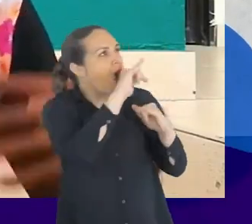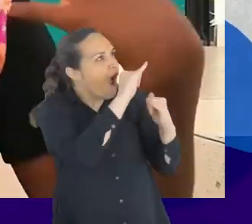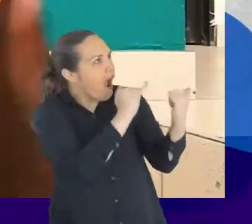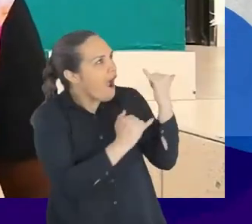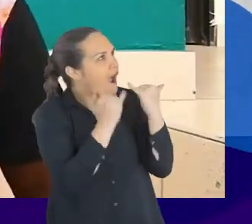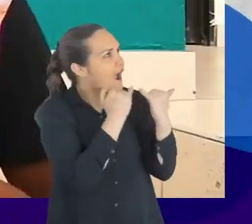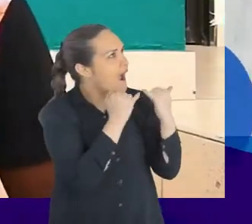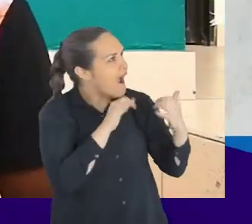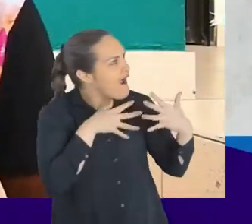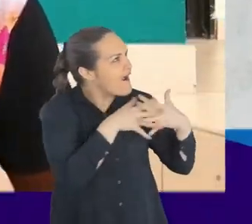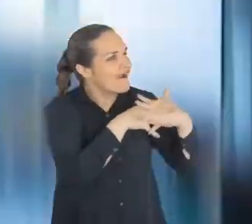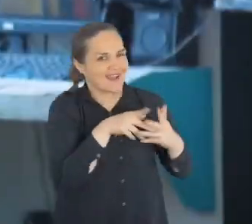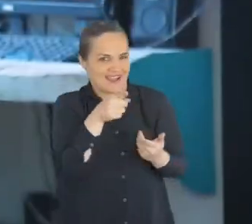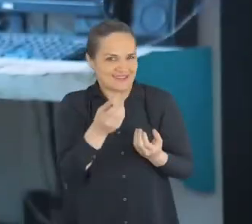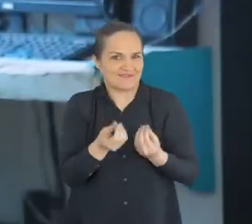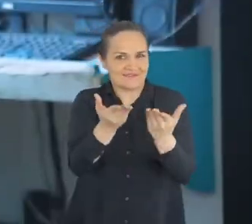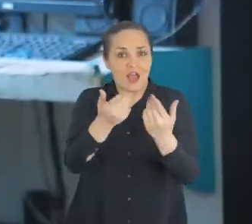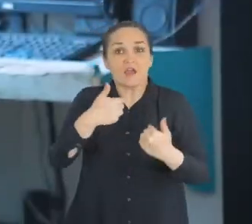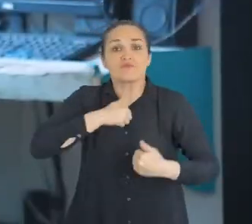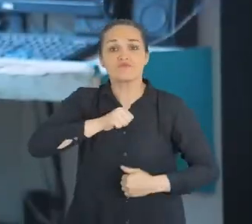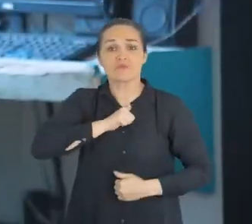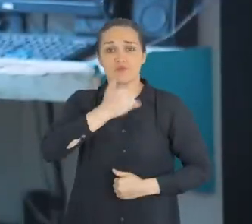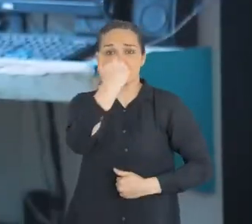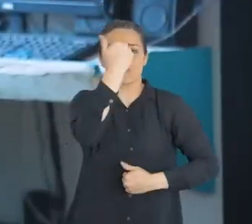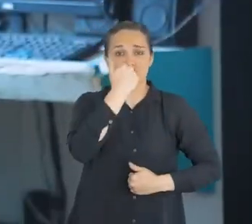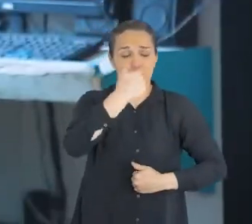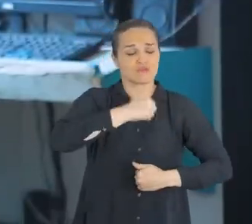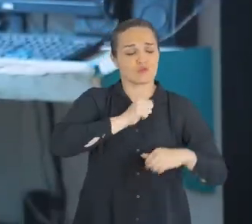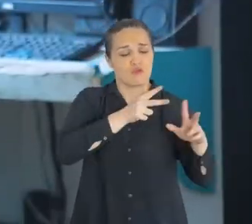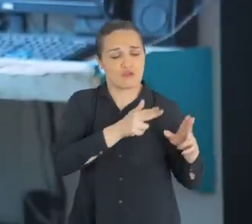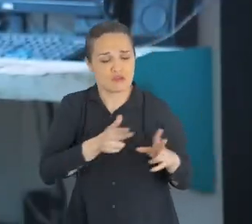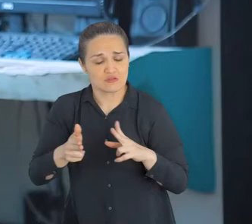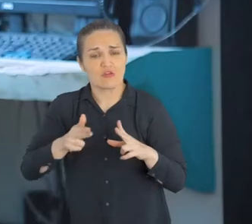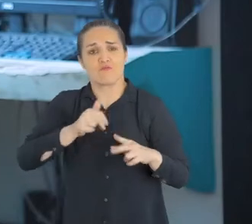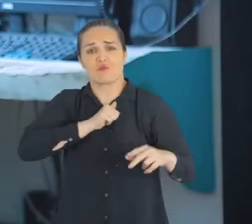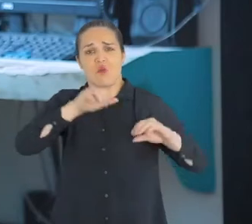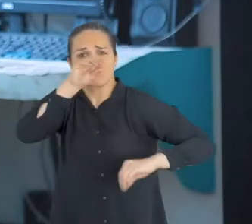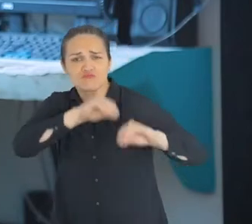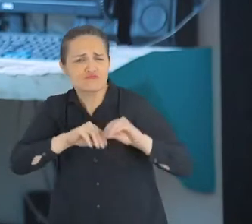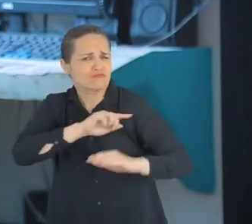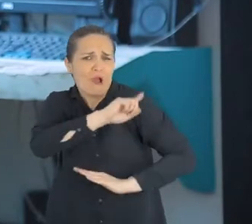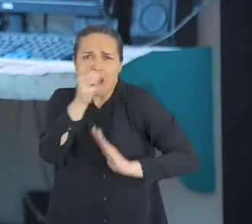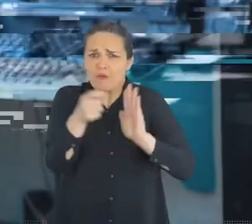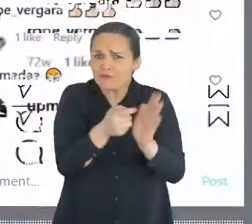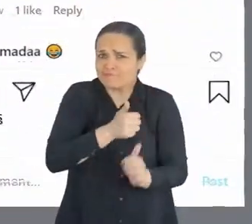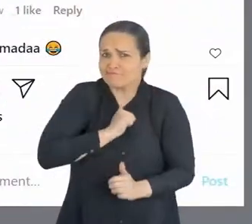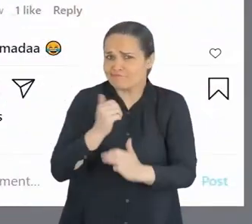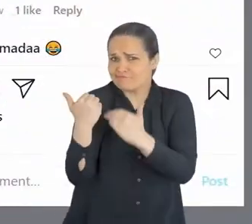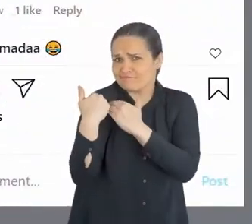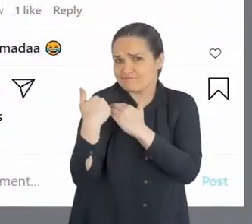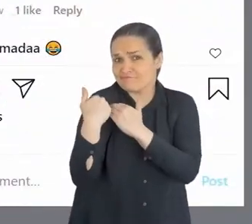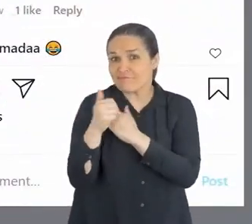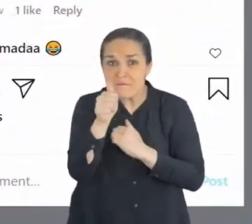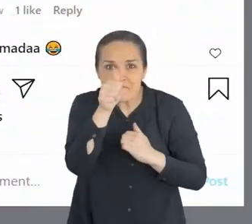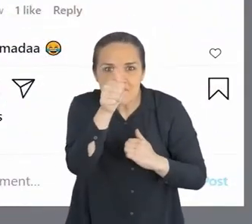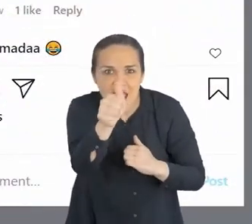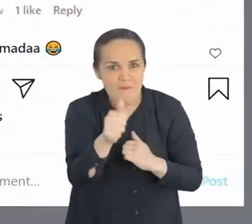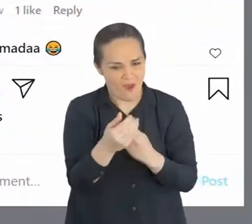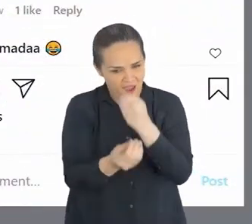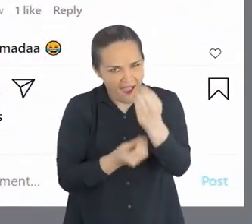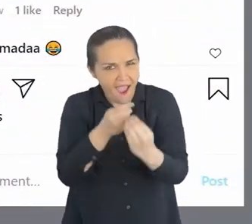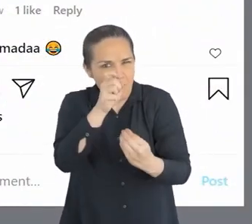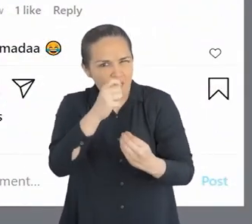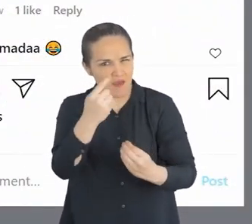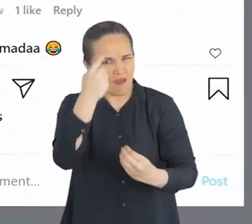a día. Grabo, yo solo los edito también, o sea, toda la producción va de parte mía. Todo depende de ti, tu